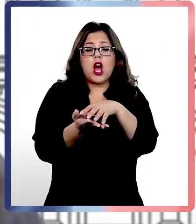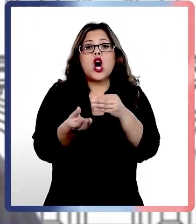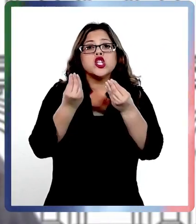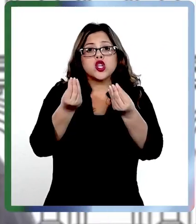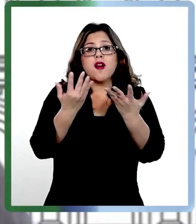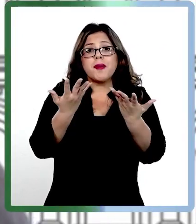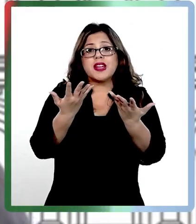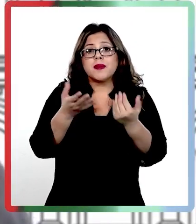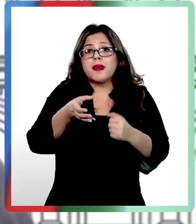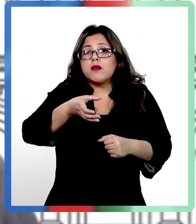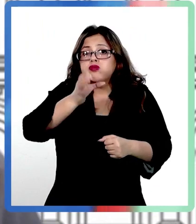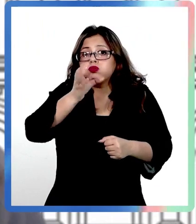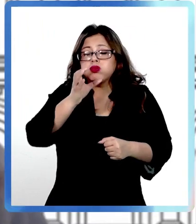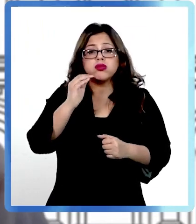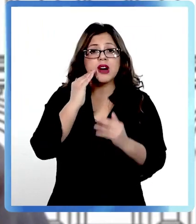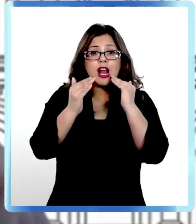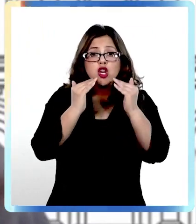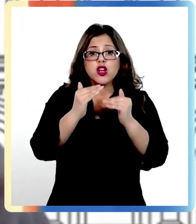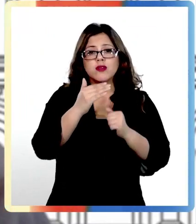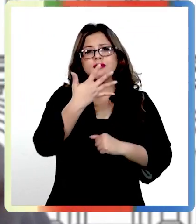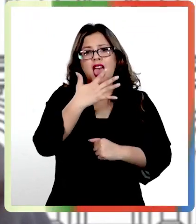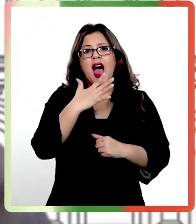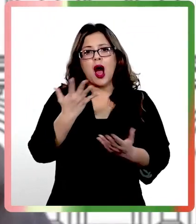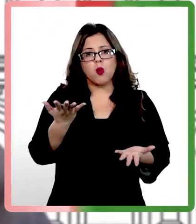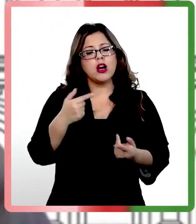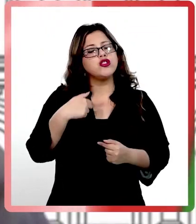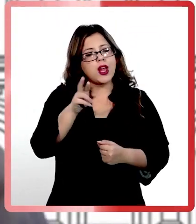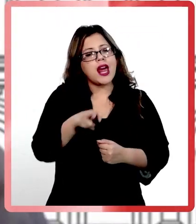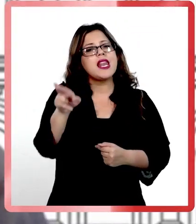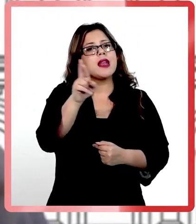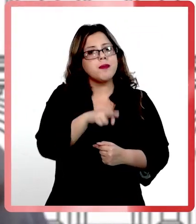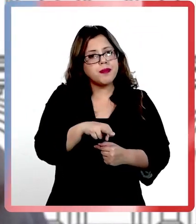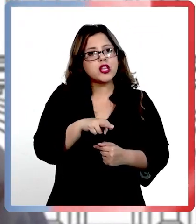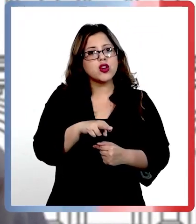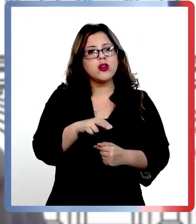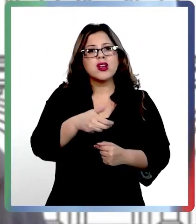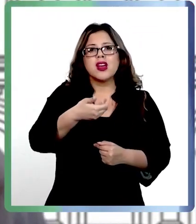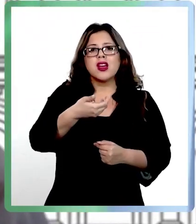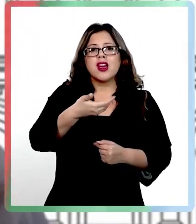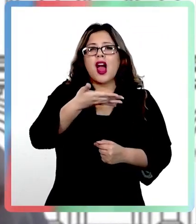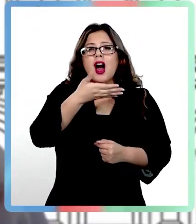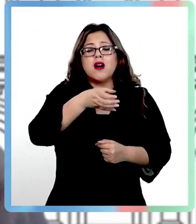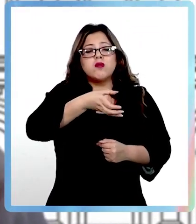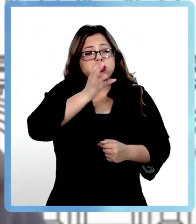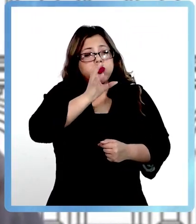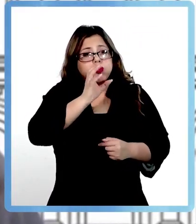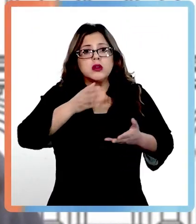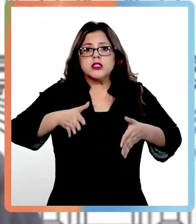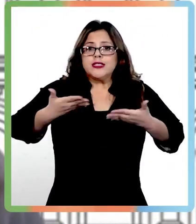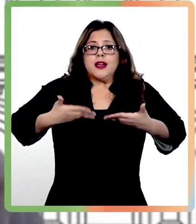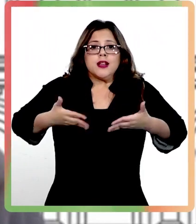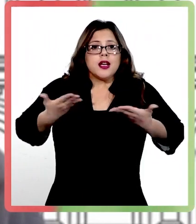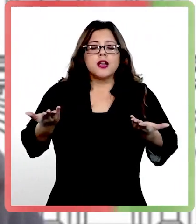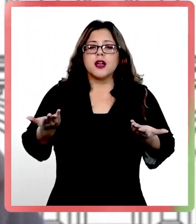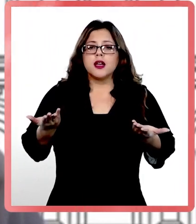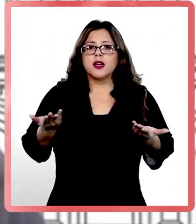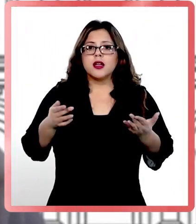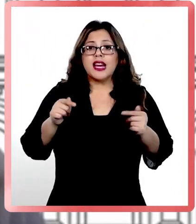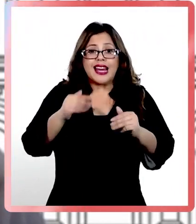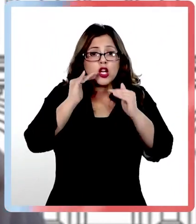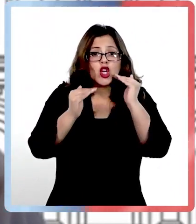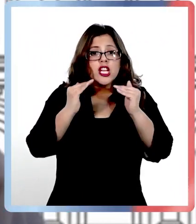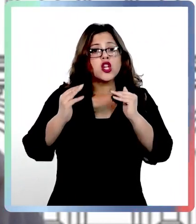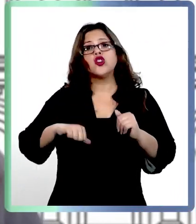para hidratar a los niños, agua. Yo vuelvo a insistir en eso. Ni bebidas energéticas. El consumo de bebidas energéticas